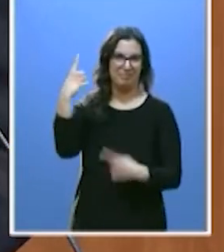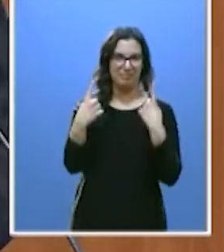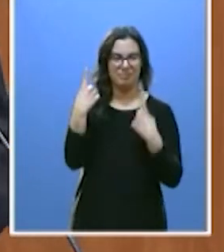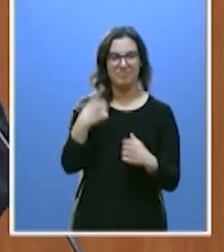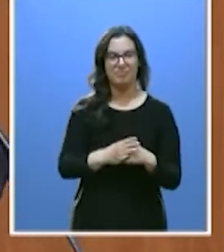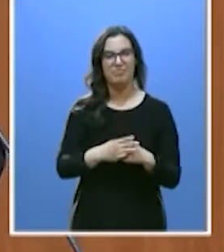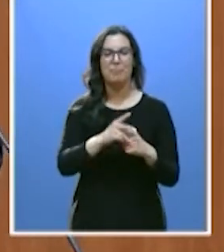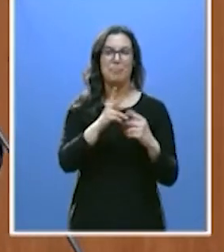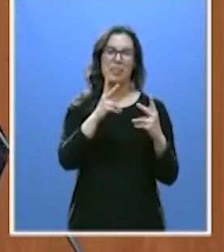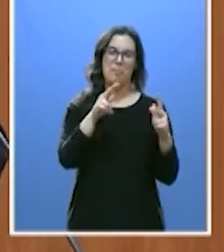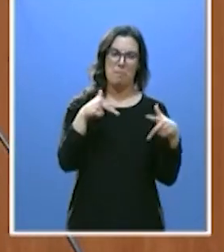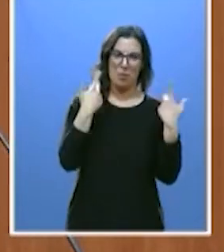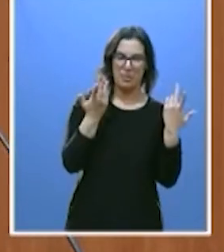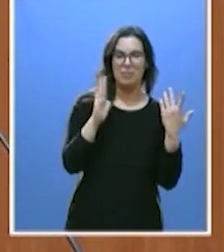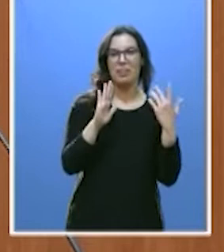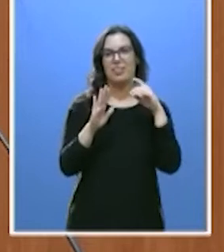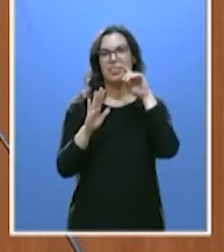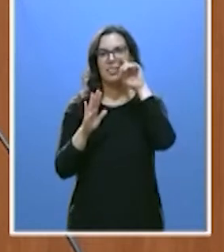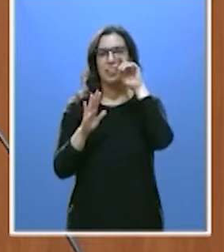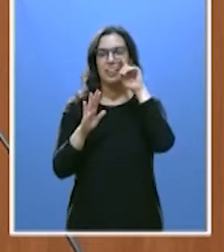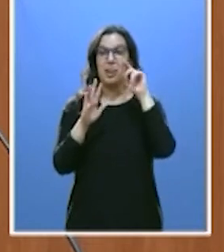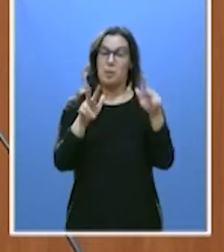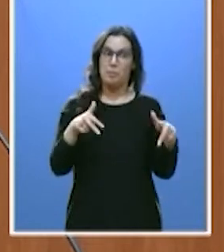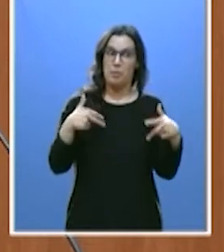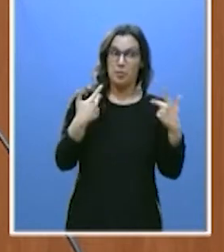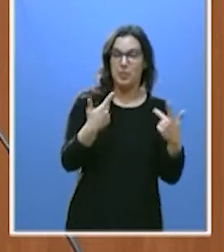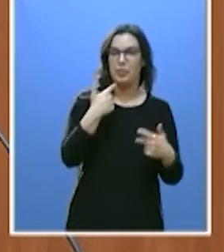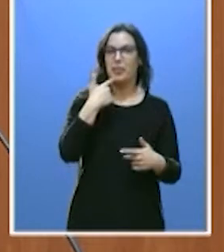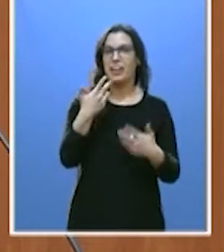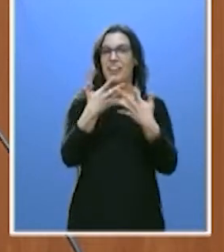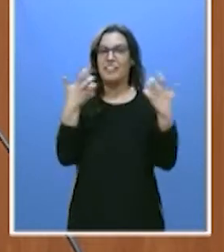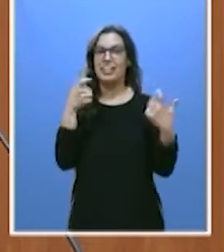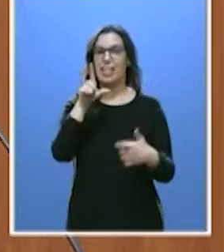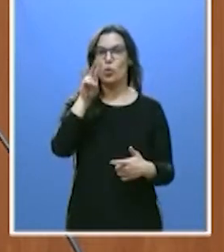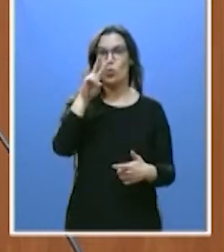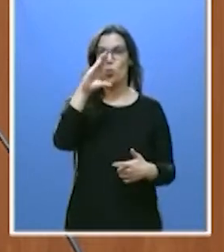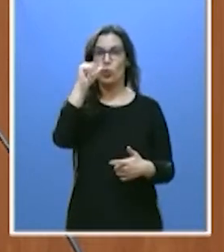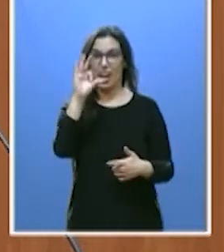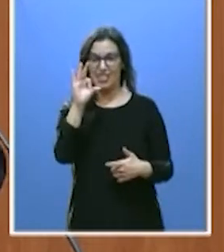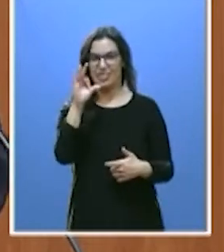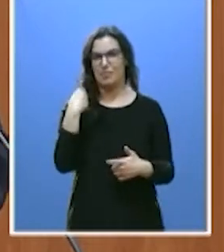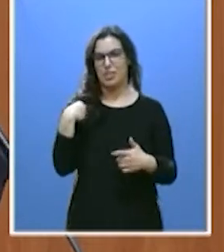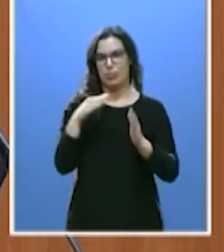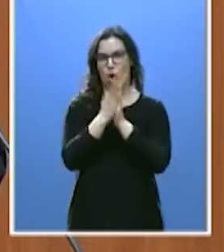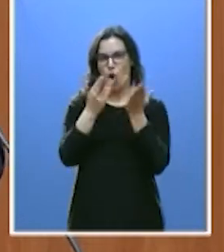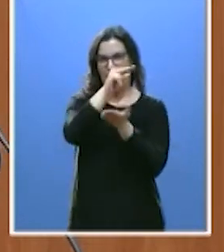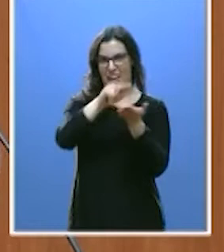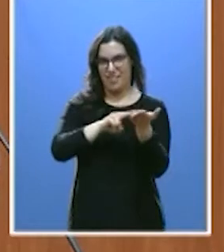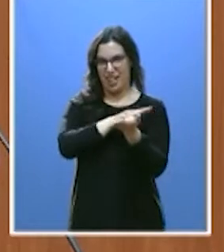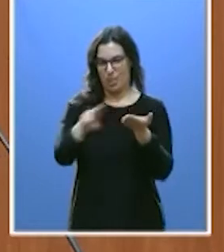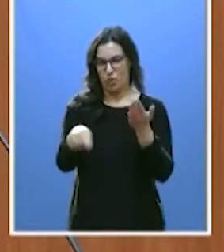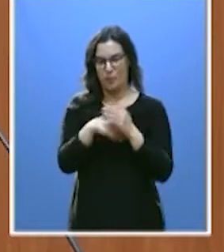Permíteme, permíteme, permítame que le cite a Lucas, no el expresidente, sino el evangelista. Mire,